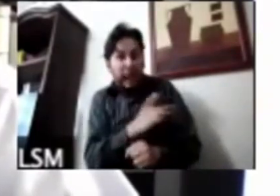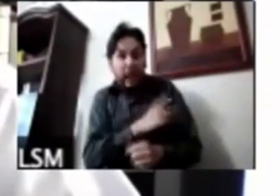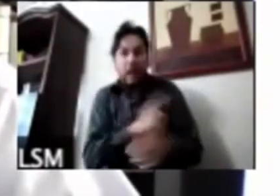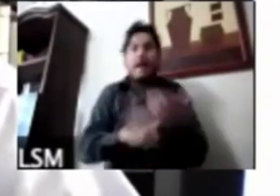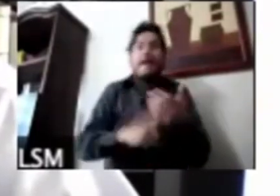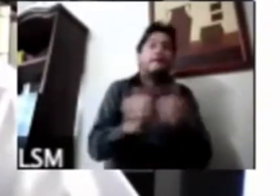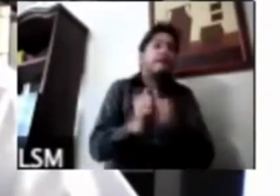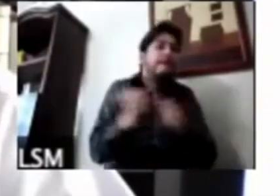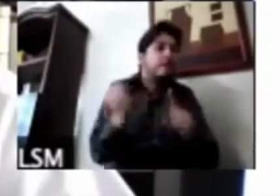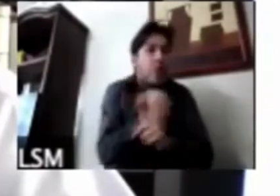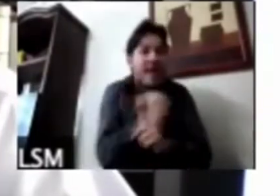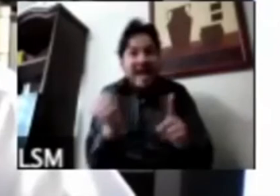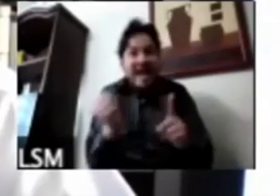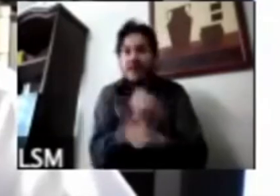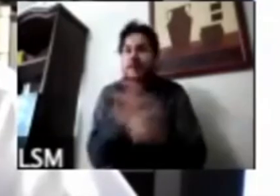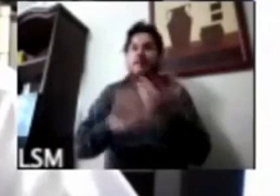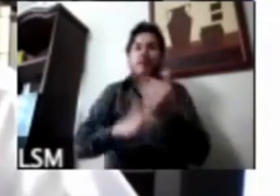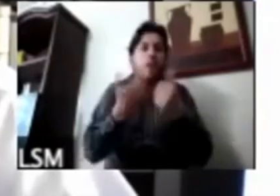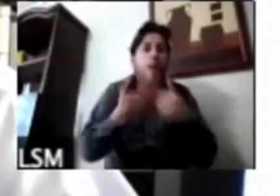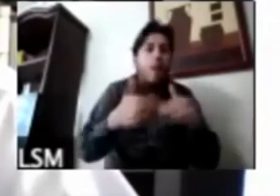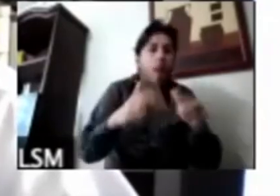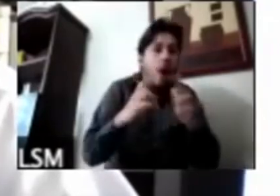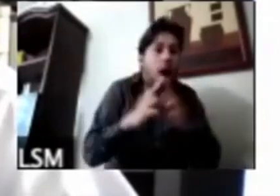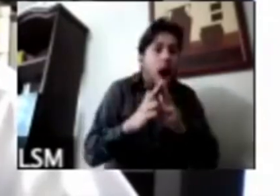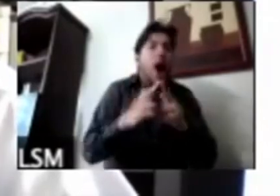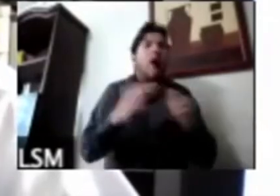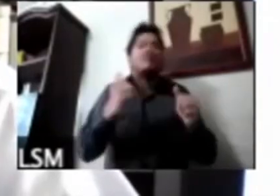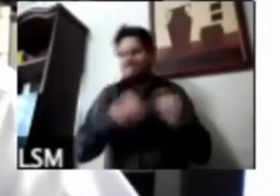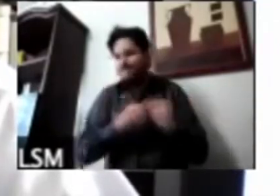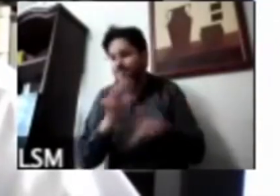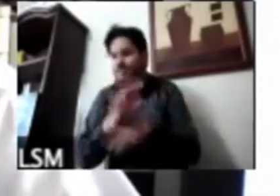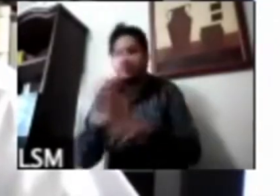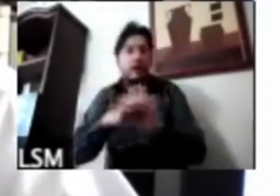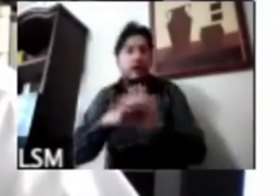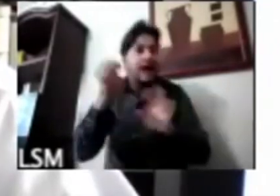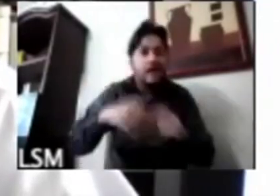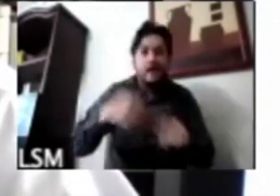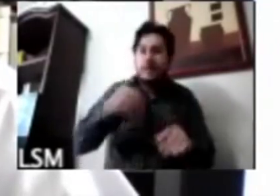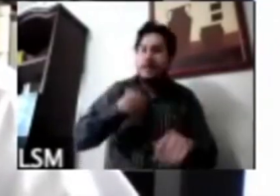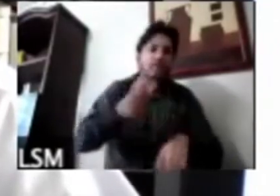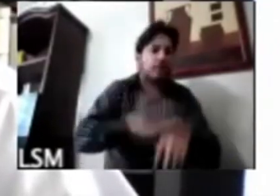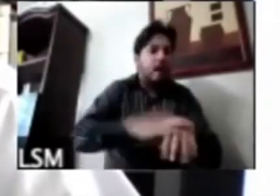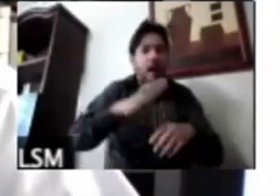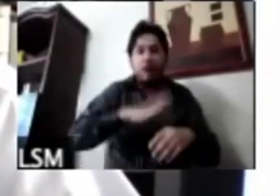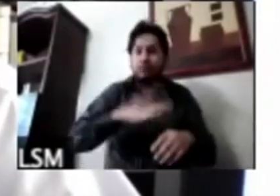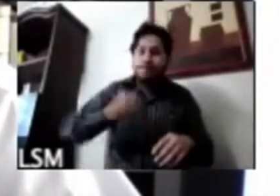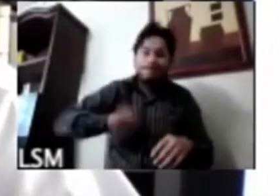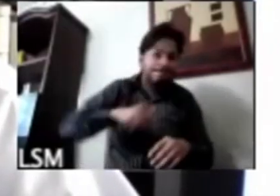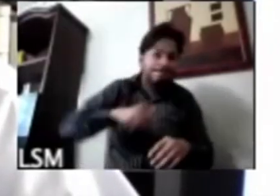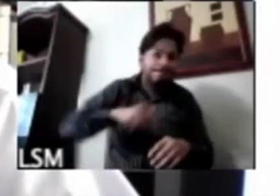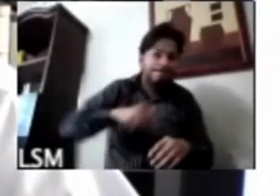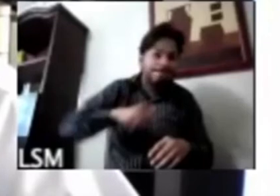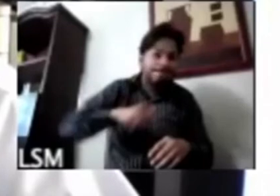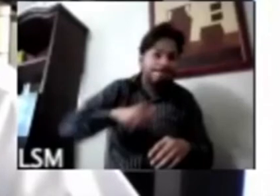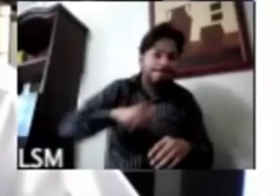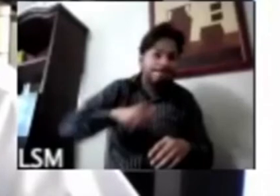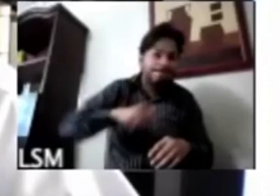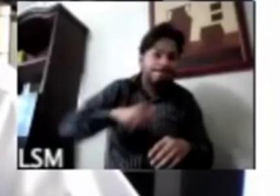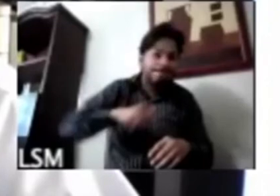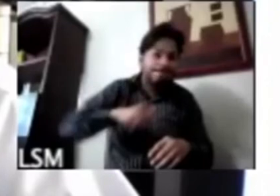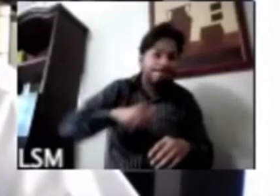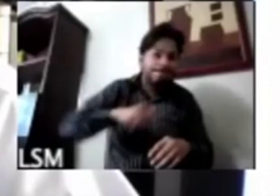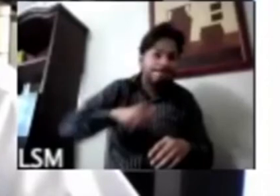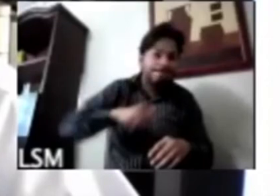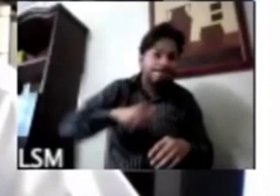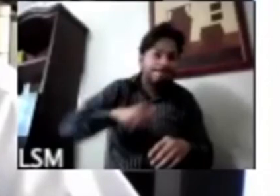en su hogar 22% nos dijo mucho más otro 12% estamos hablando de un tercio de la población